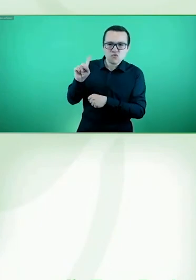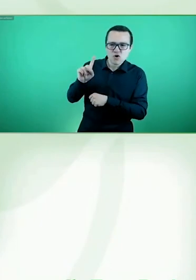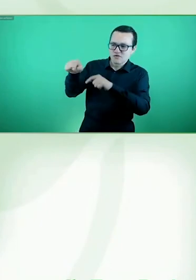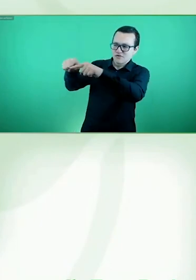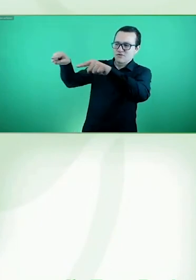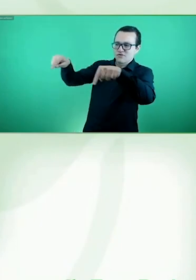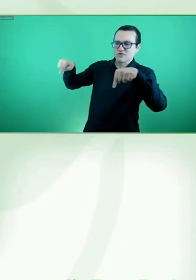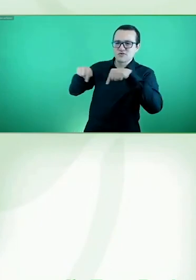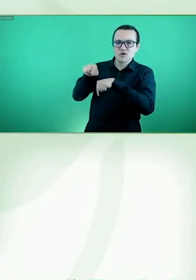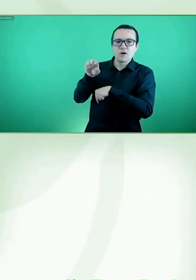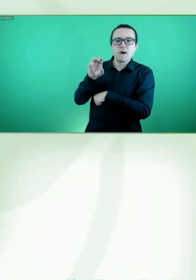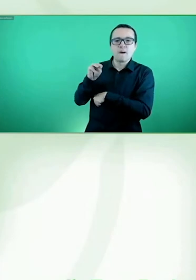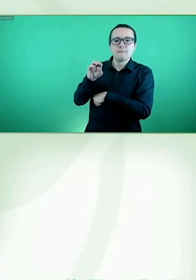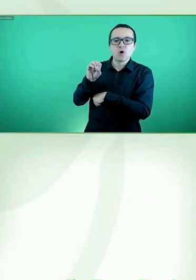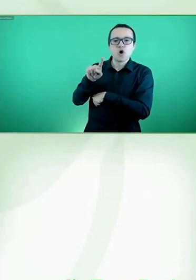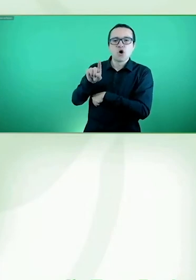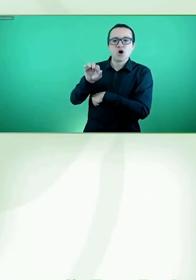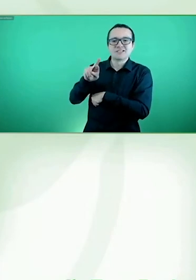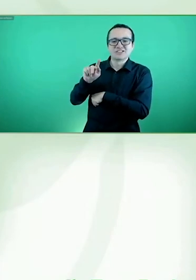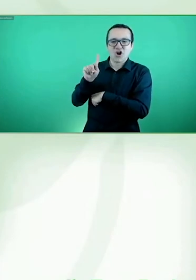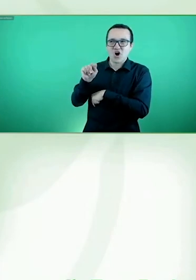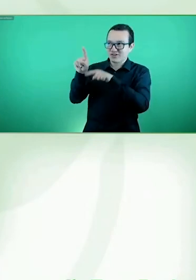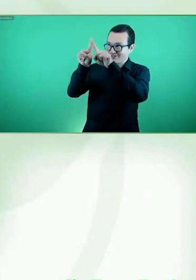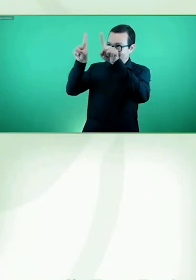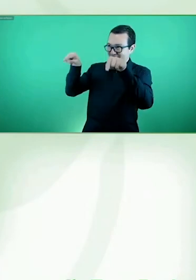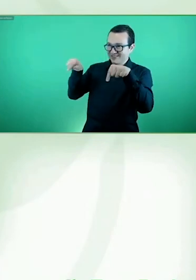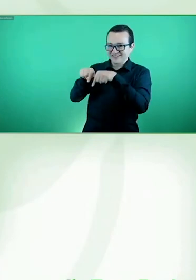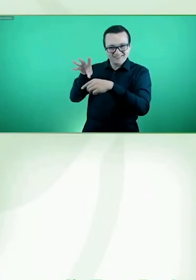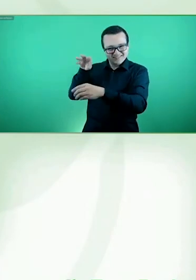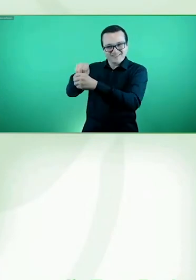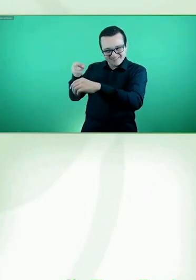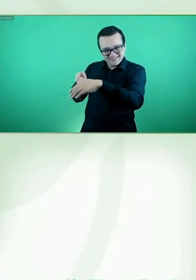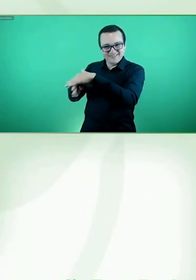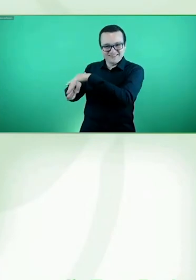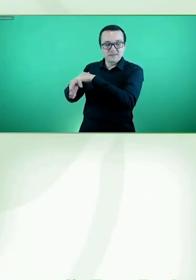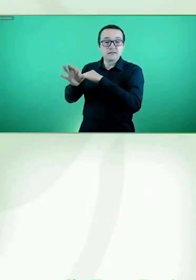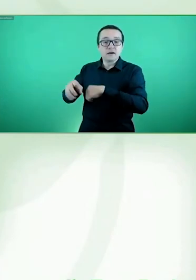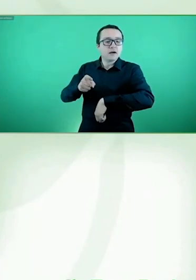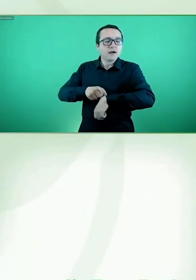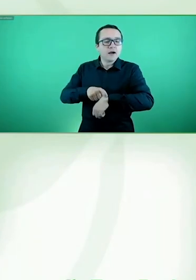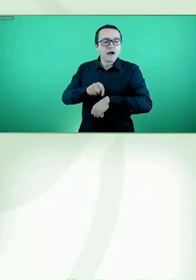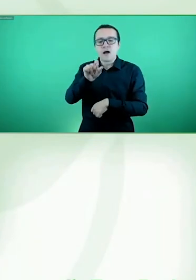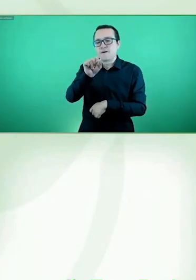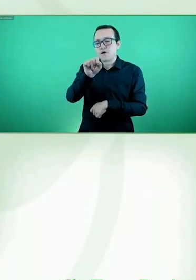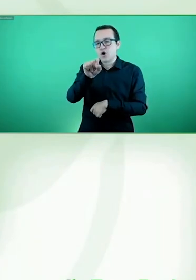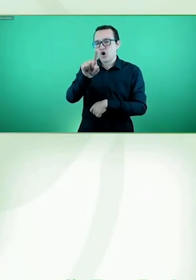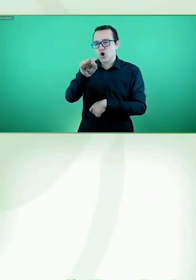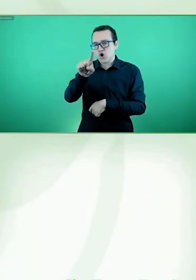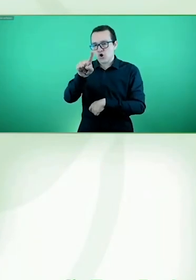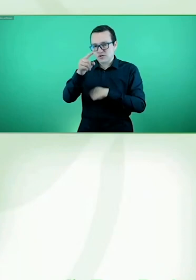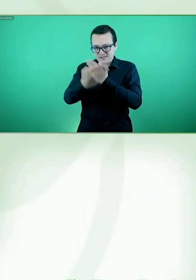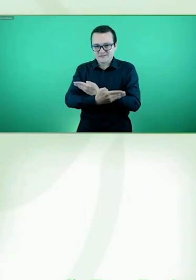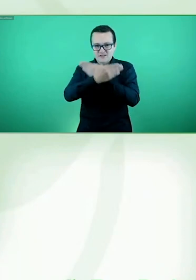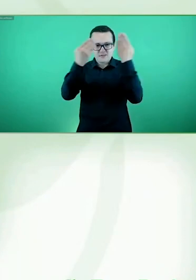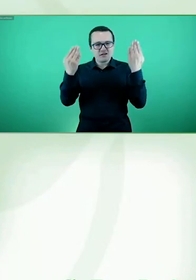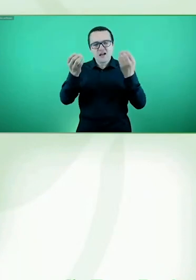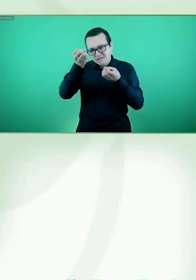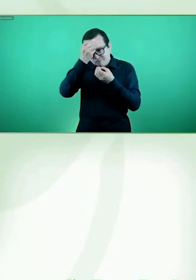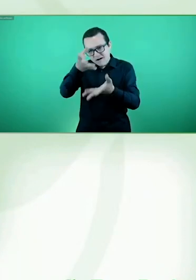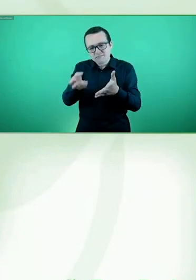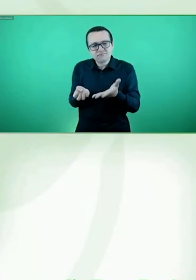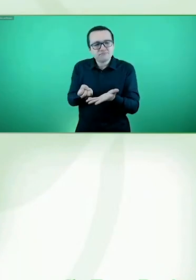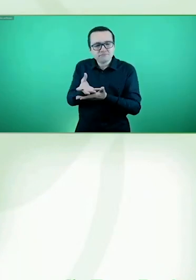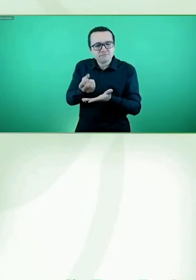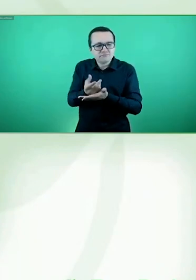contamos con todas y con todos para conocer un poquito qué hacemos en el ámbito de la cooperación en América Latina, en particular con las personas